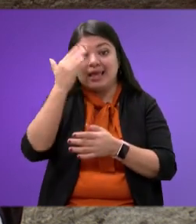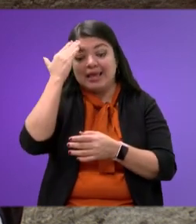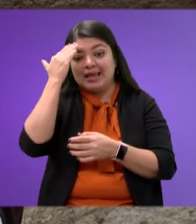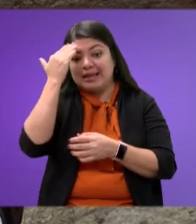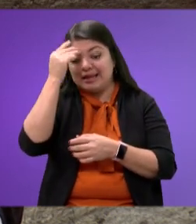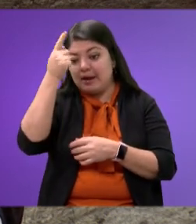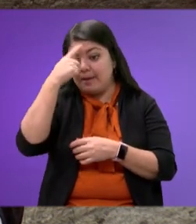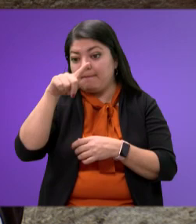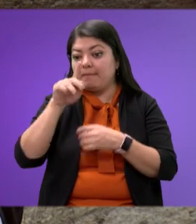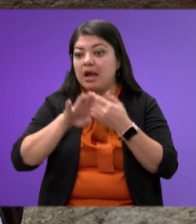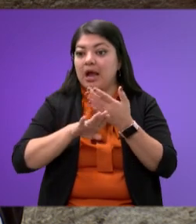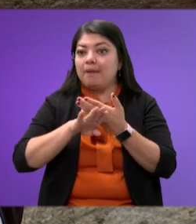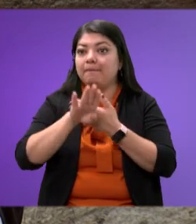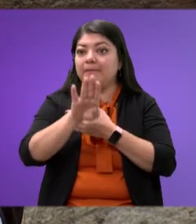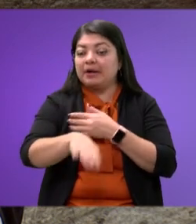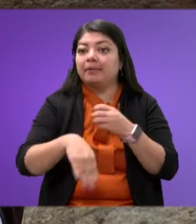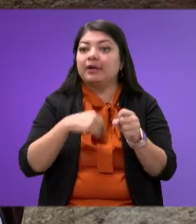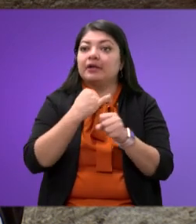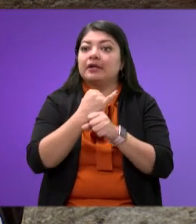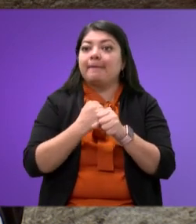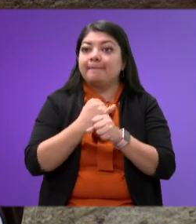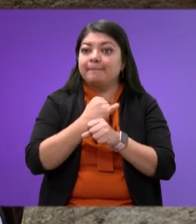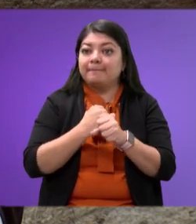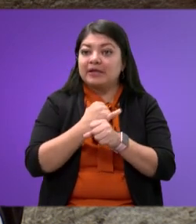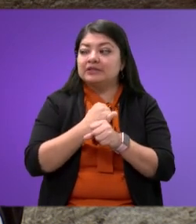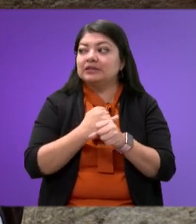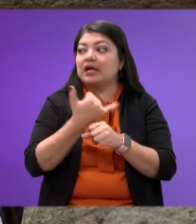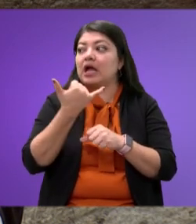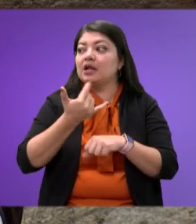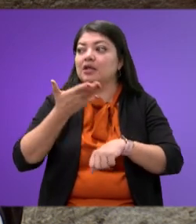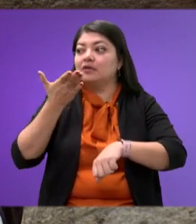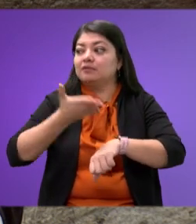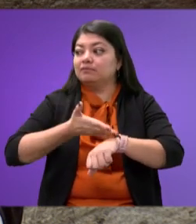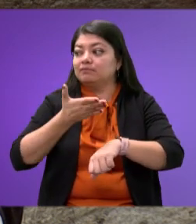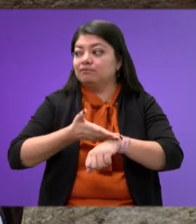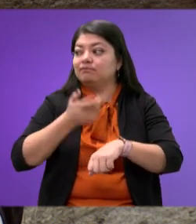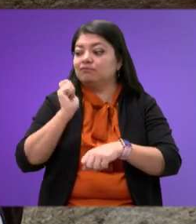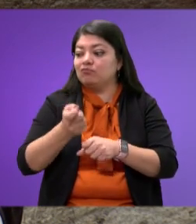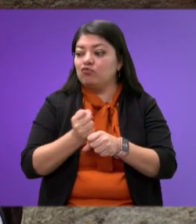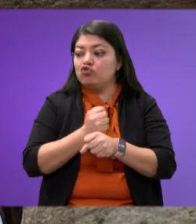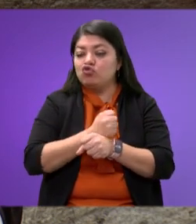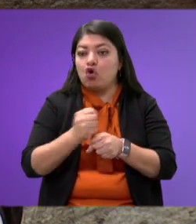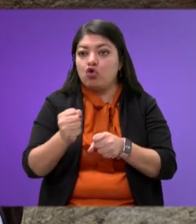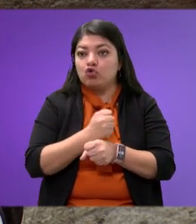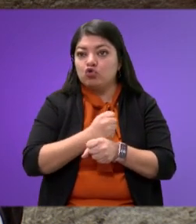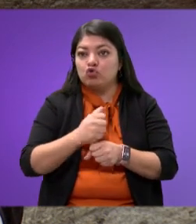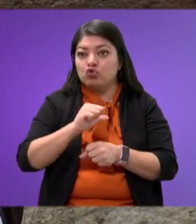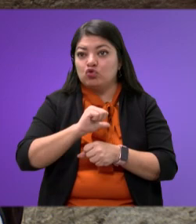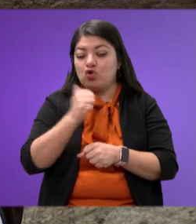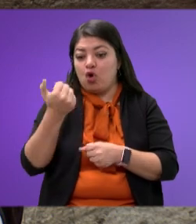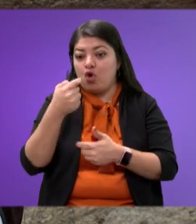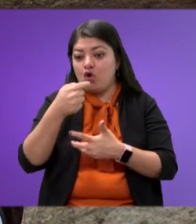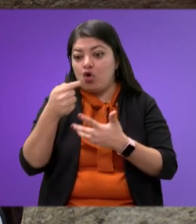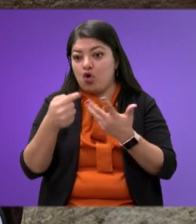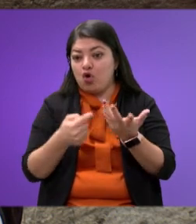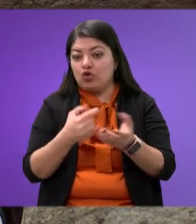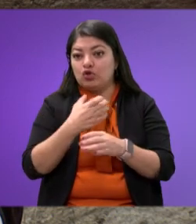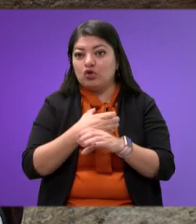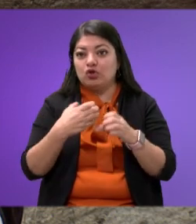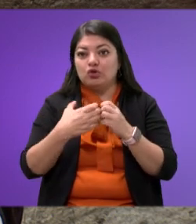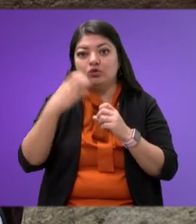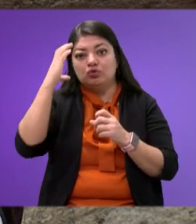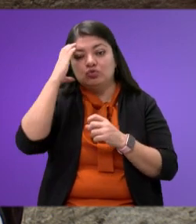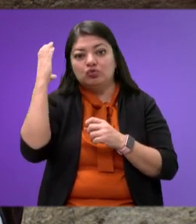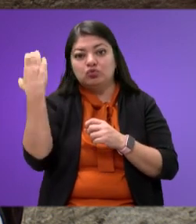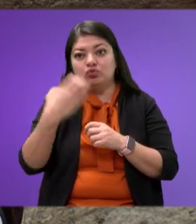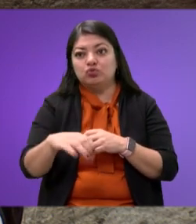prevenir, investigar y sancionar la tortura y otros tratos o penas crueles,